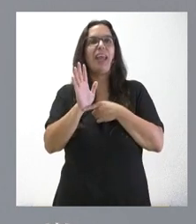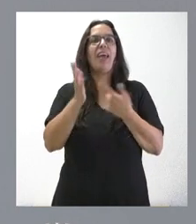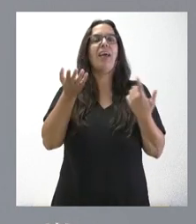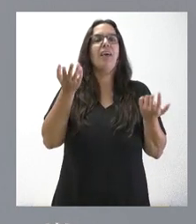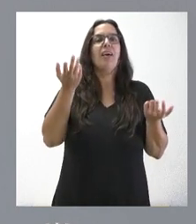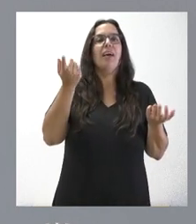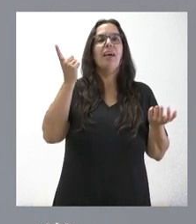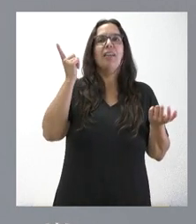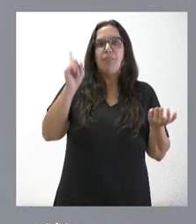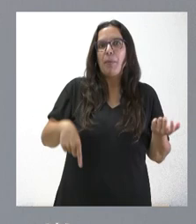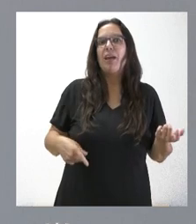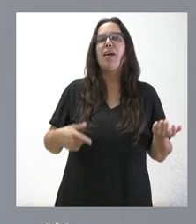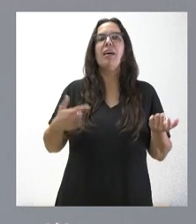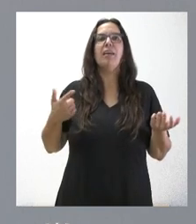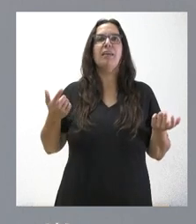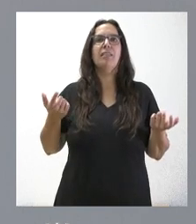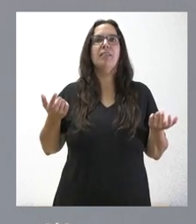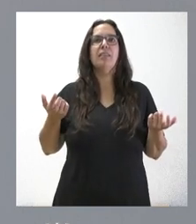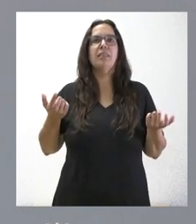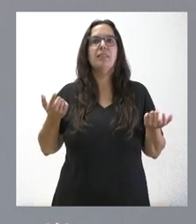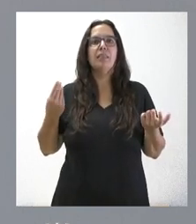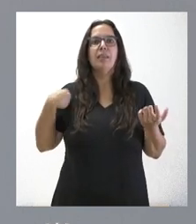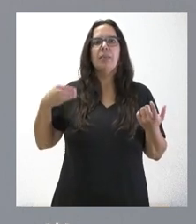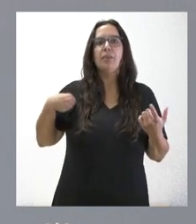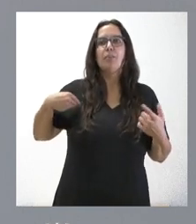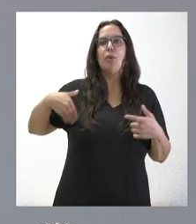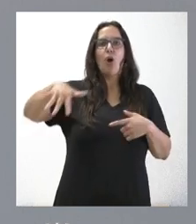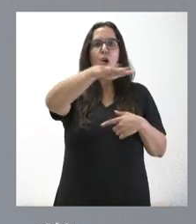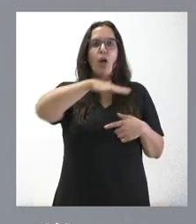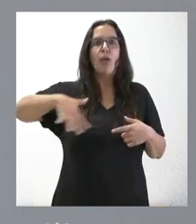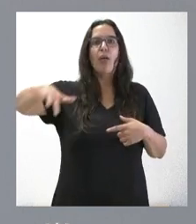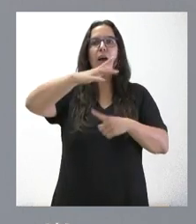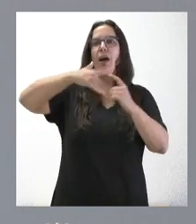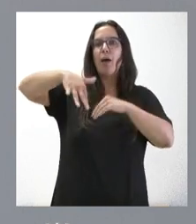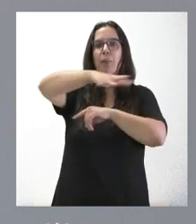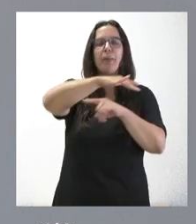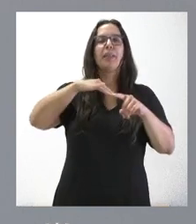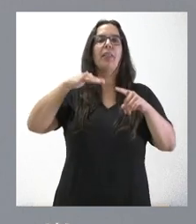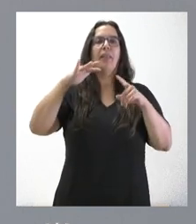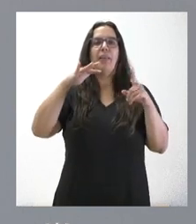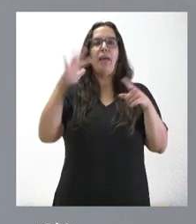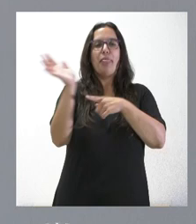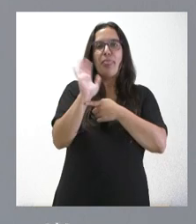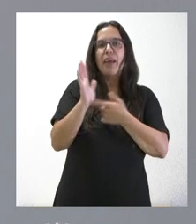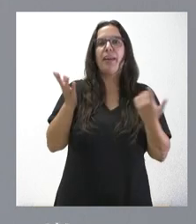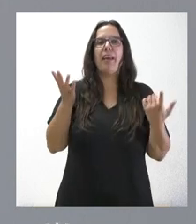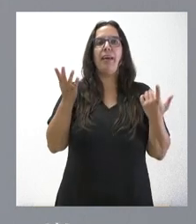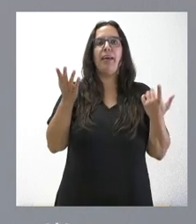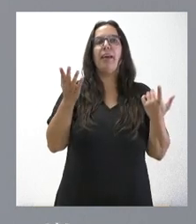también lugar de cine, de platos de cine, de escenarios de cine, de películas de cine. Y, de ese